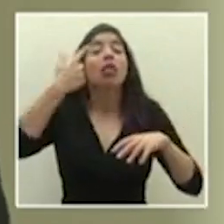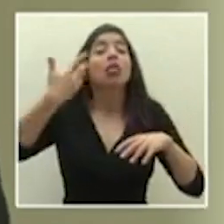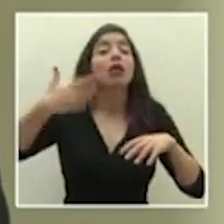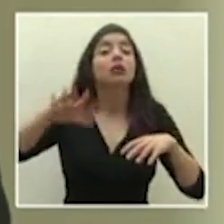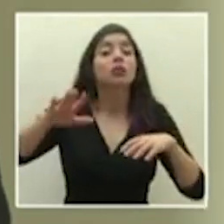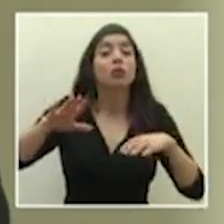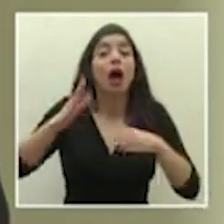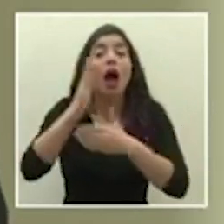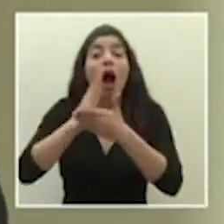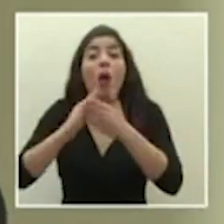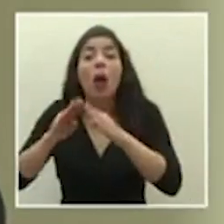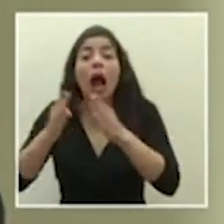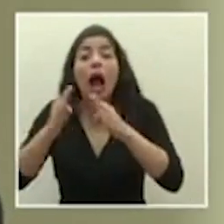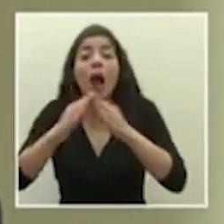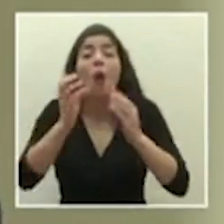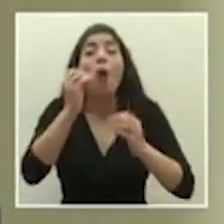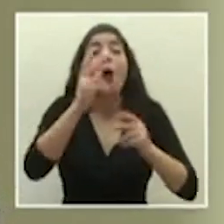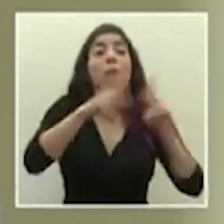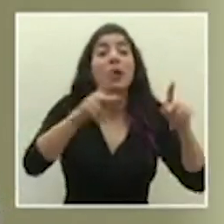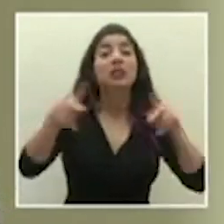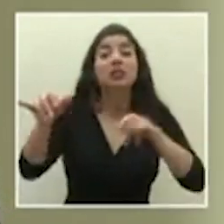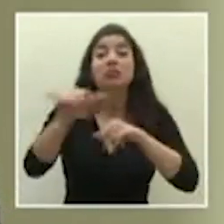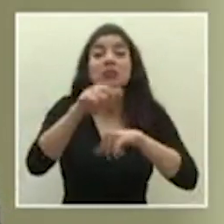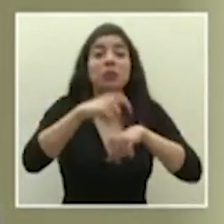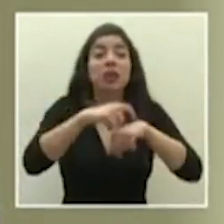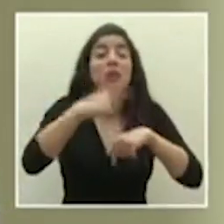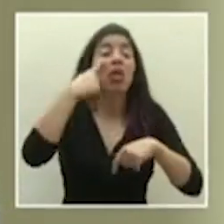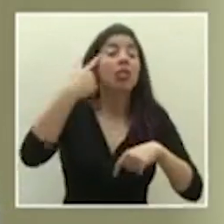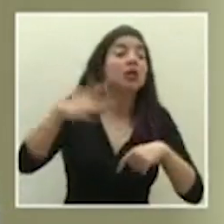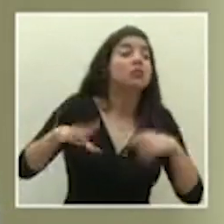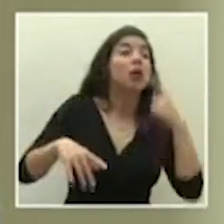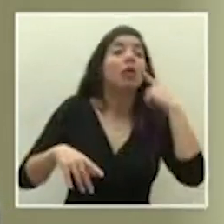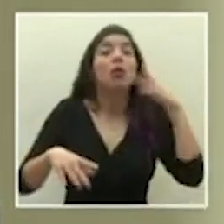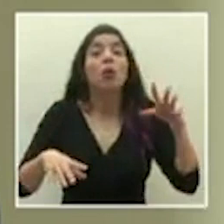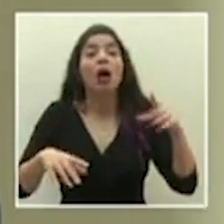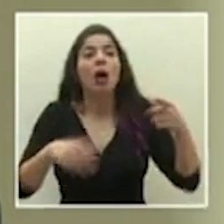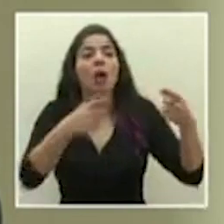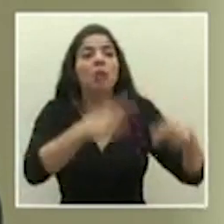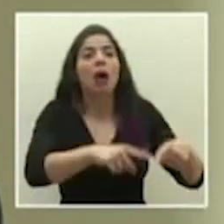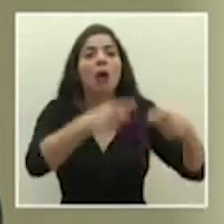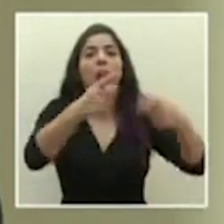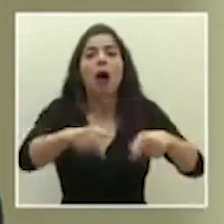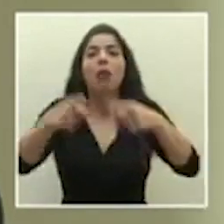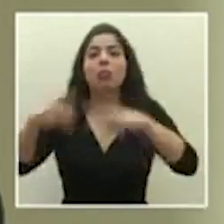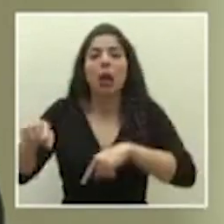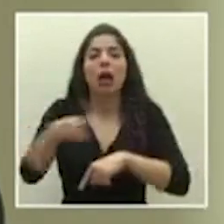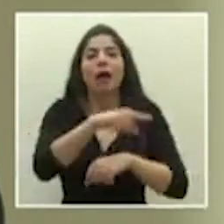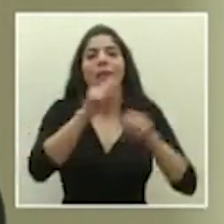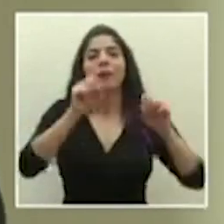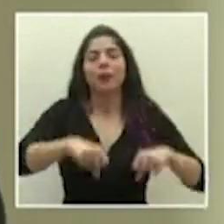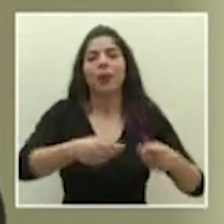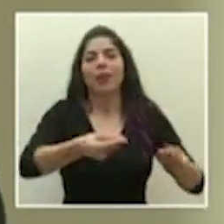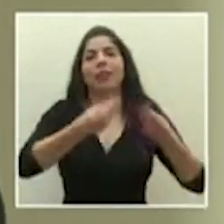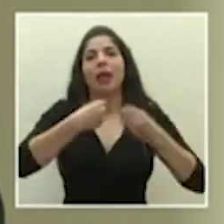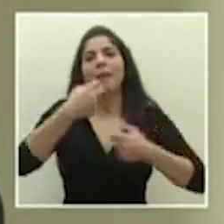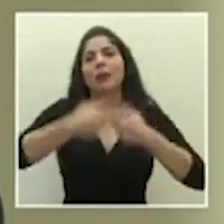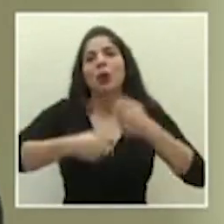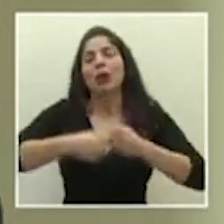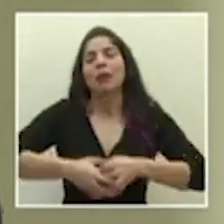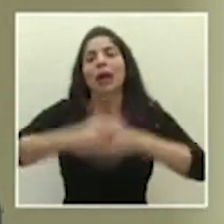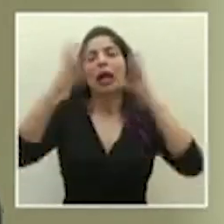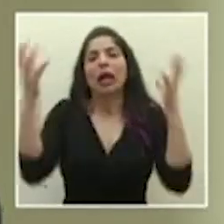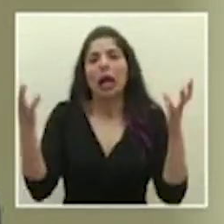habilitando o varios descuidos simultáneos pueden significar perfectamente un problema mayor